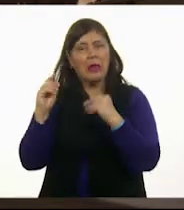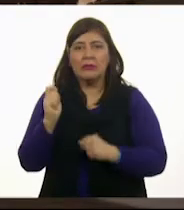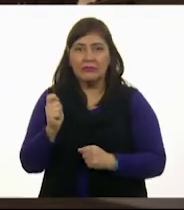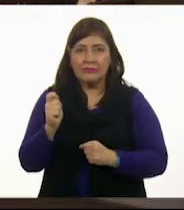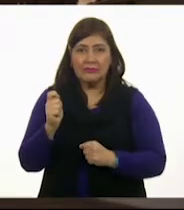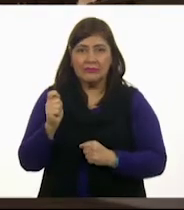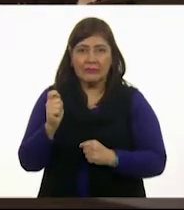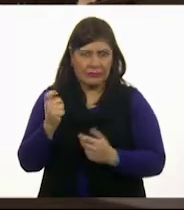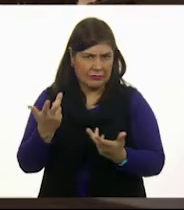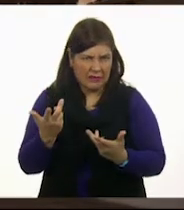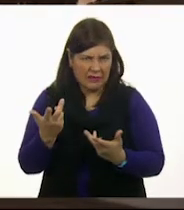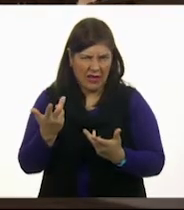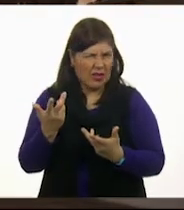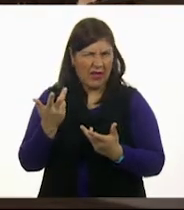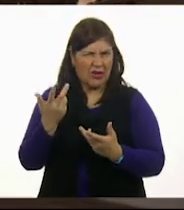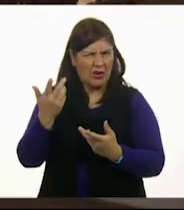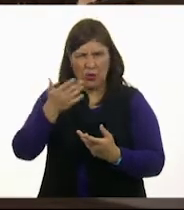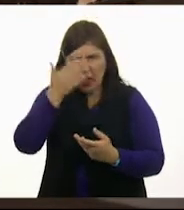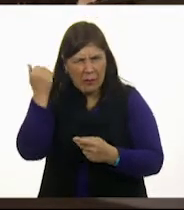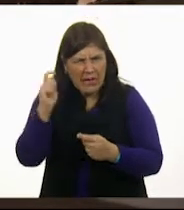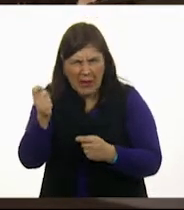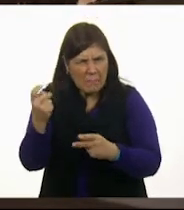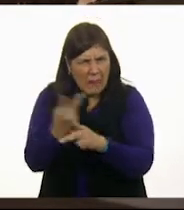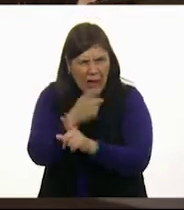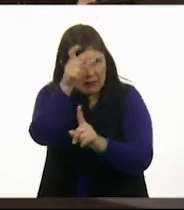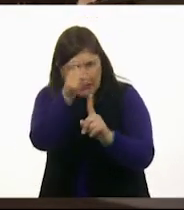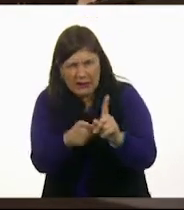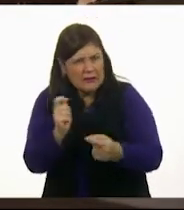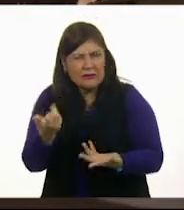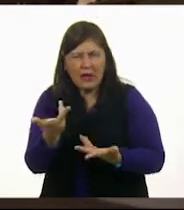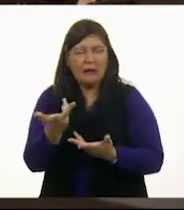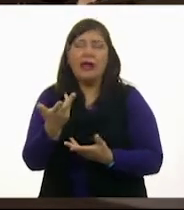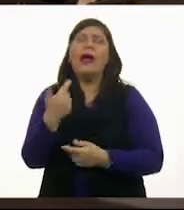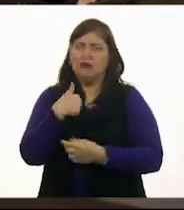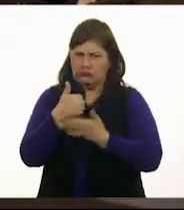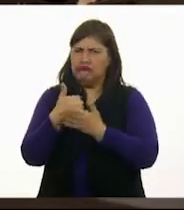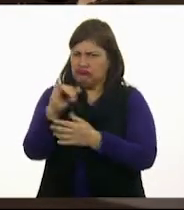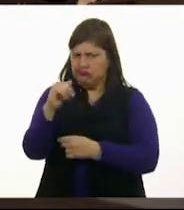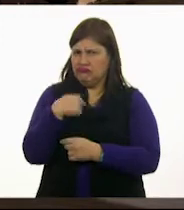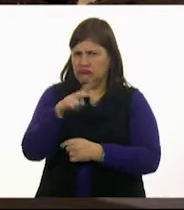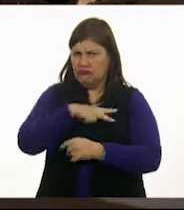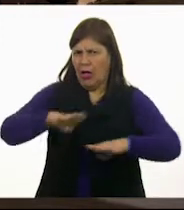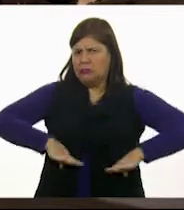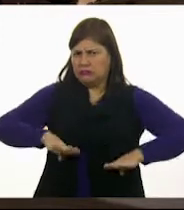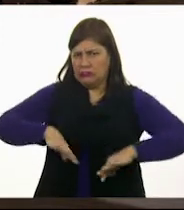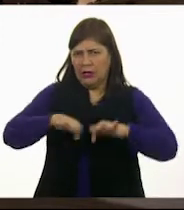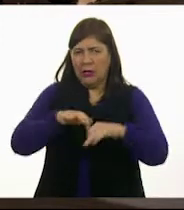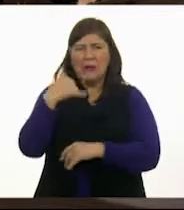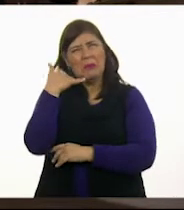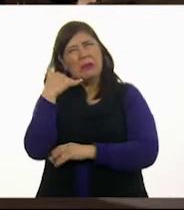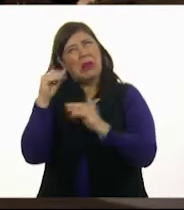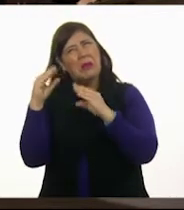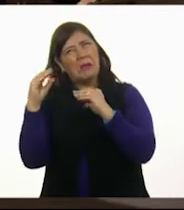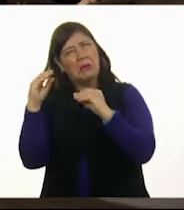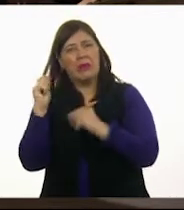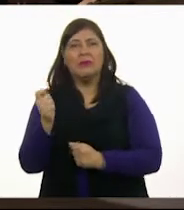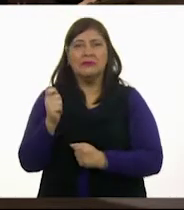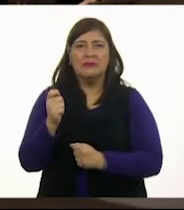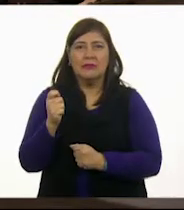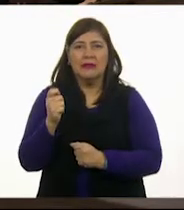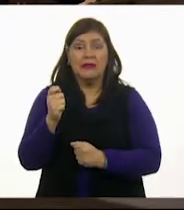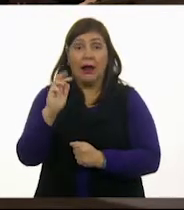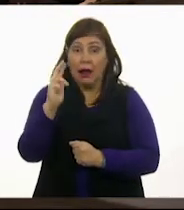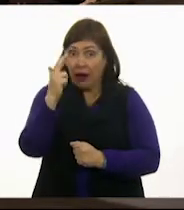bla. No puede ser que no sepa lo que tiene. Claro que los ayudo, a eso me dedico. Allá te veo. Bla, bla, bla, bla, bla. Recuerda que